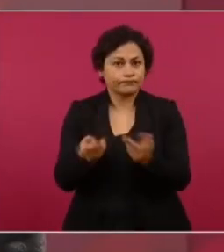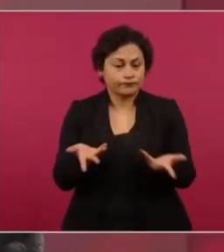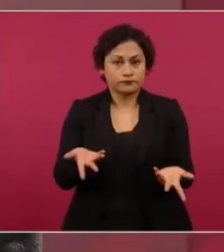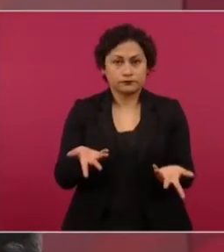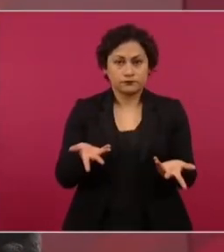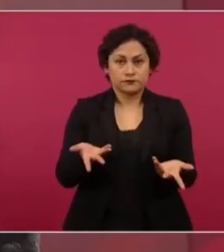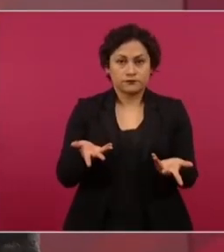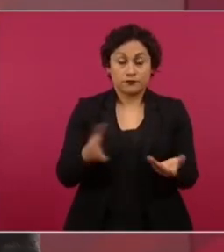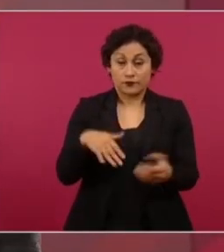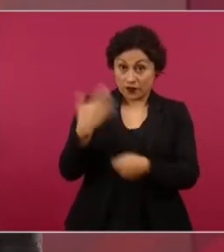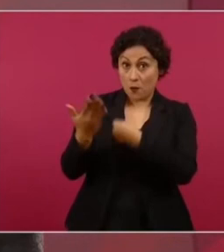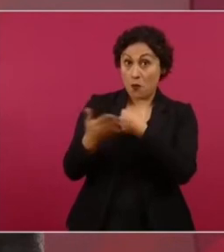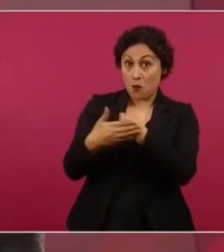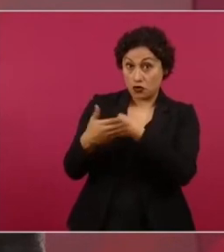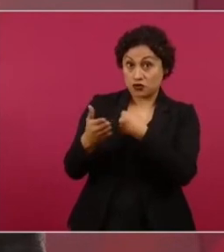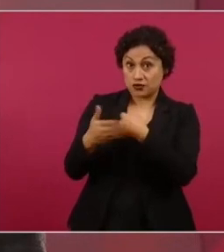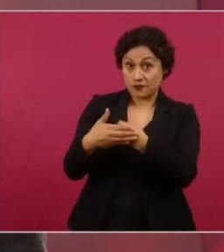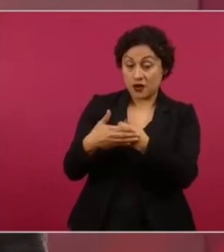presidencial